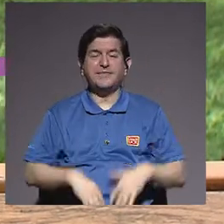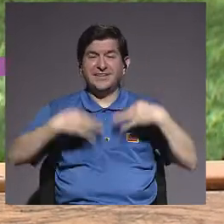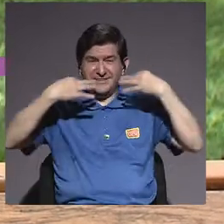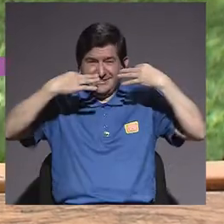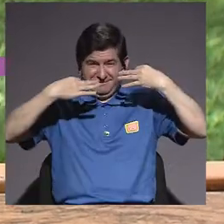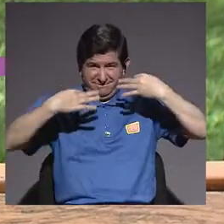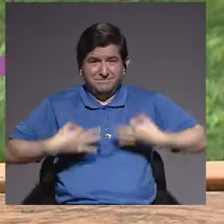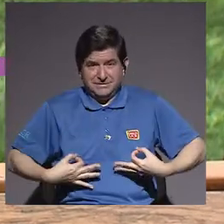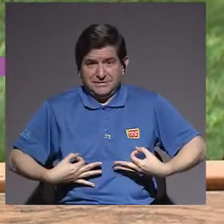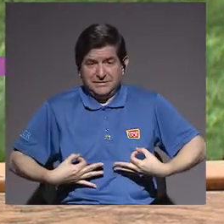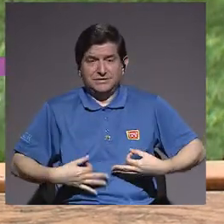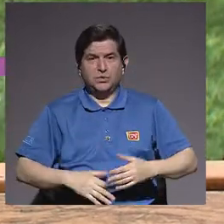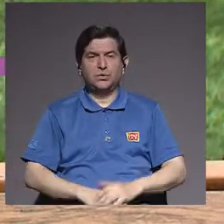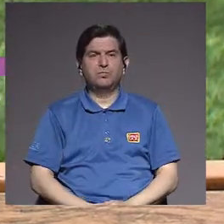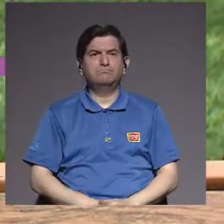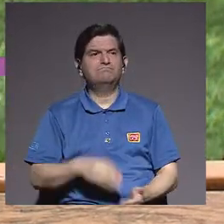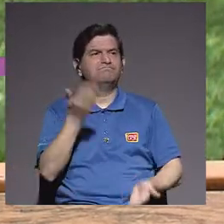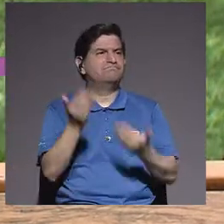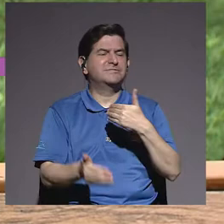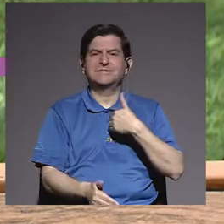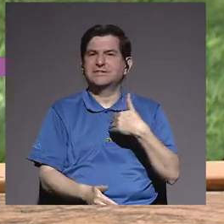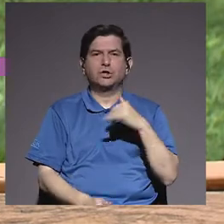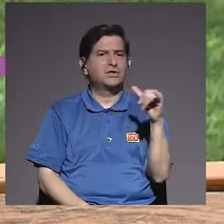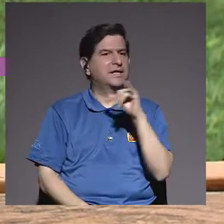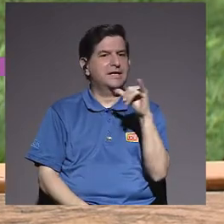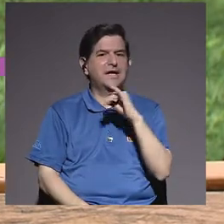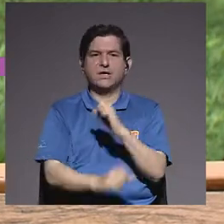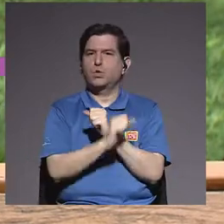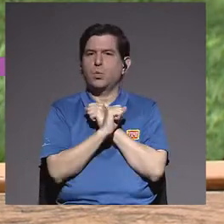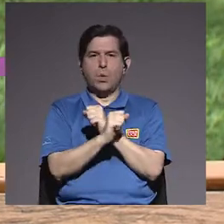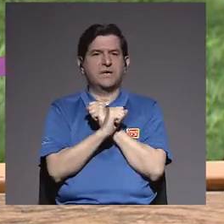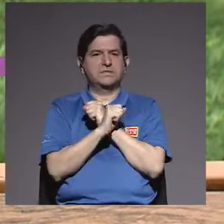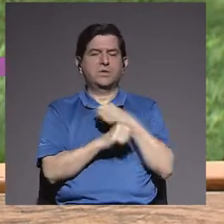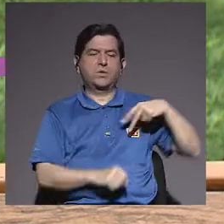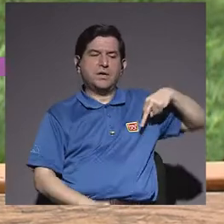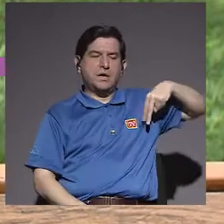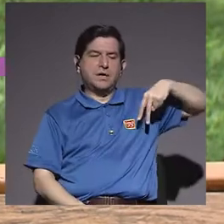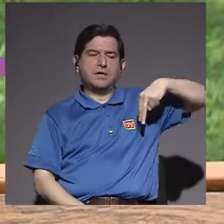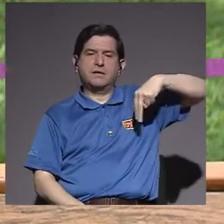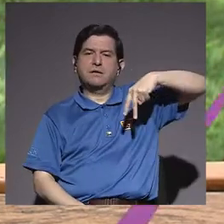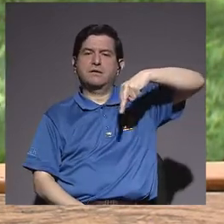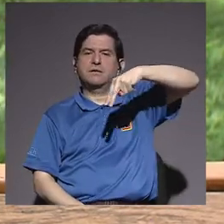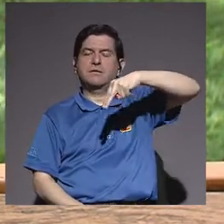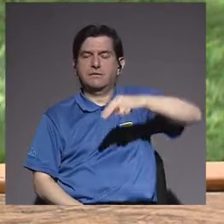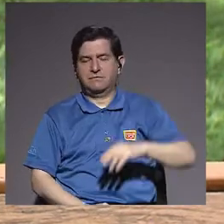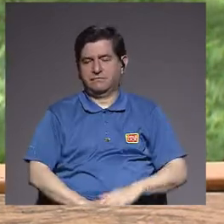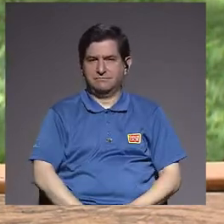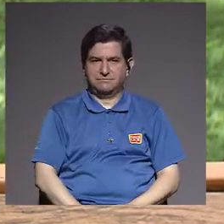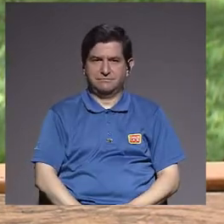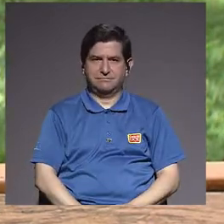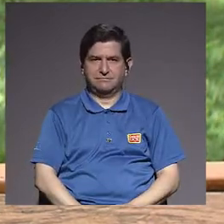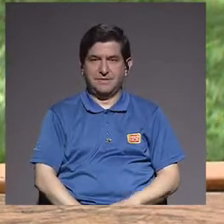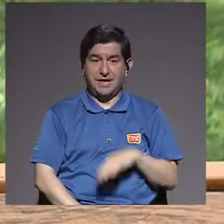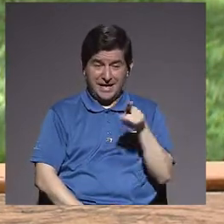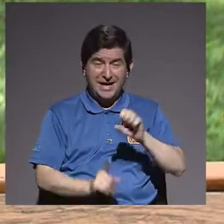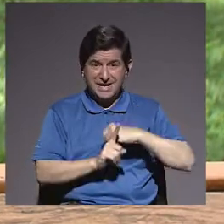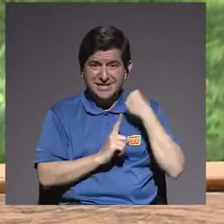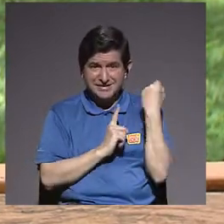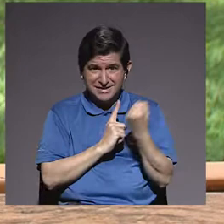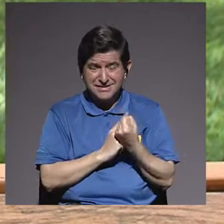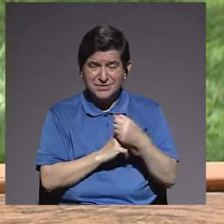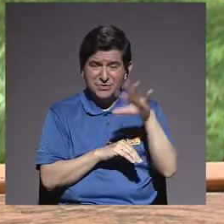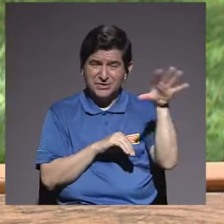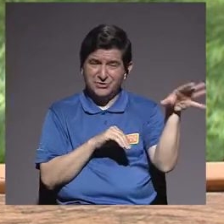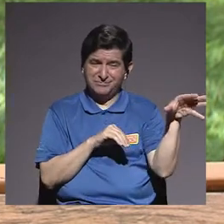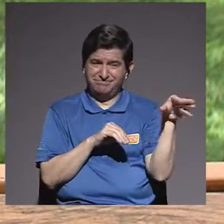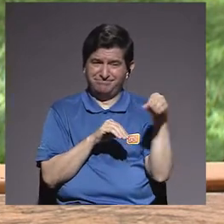físicamente no tiene la misma seguridad para caminar y desplazarse también. Eso es